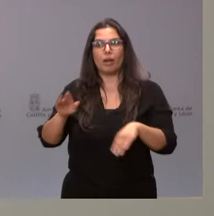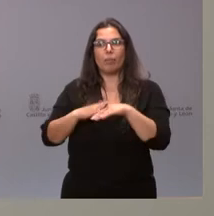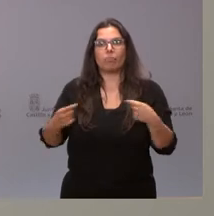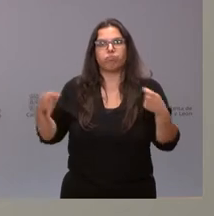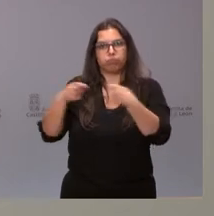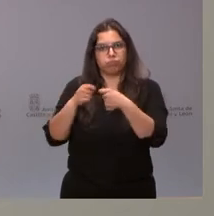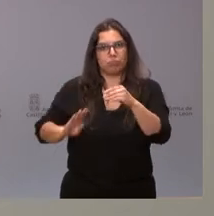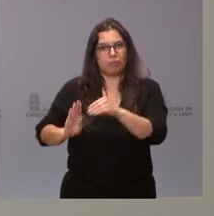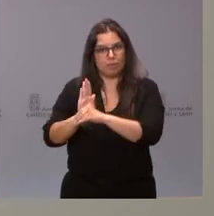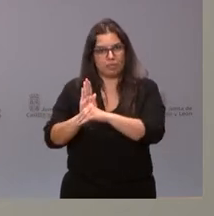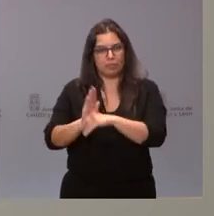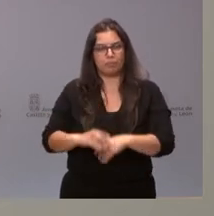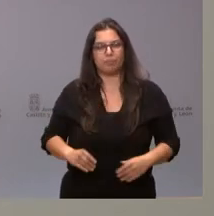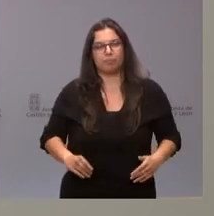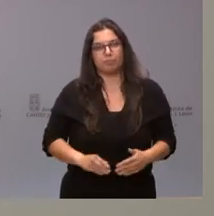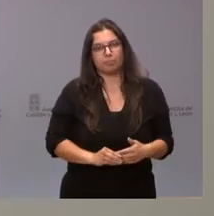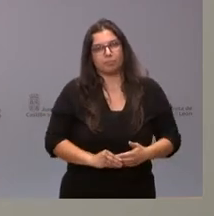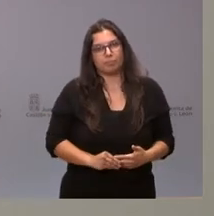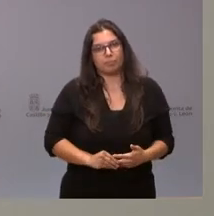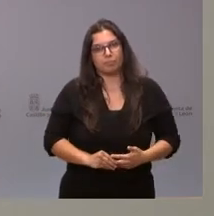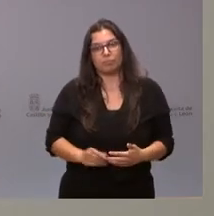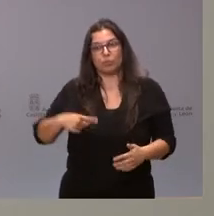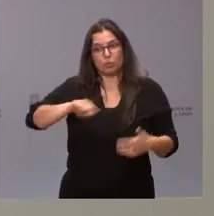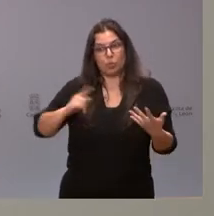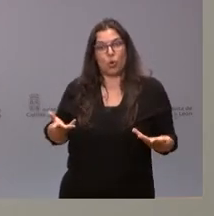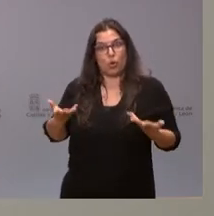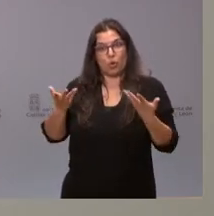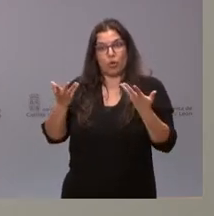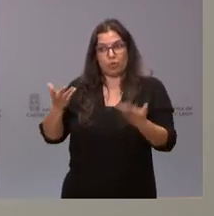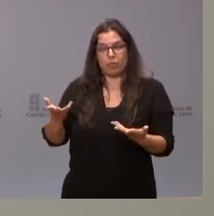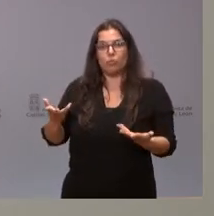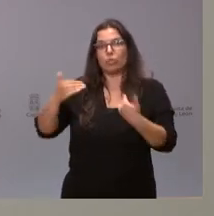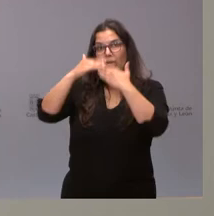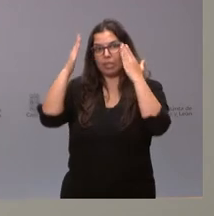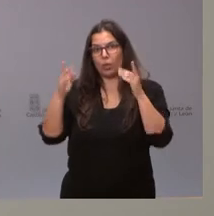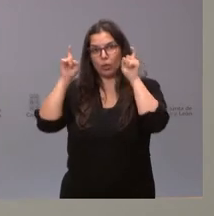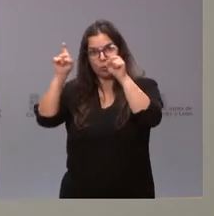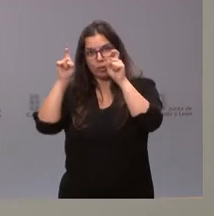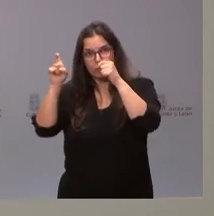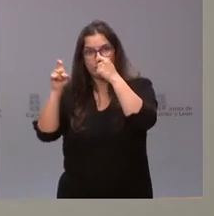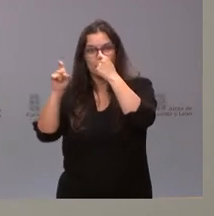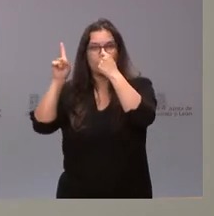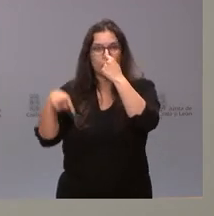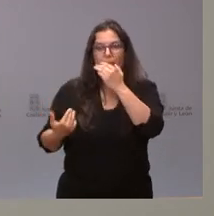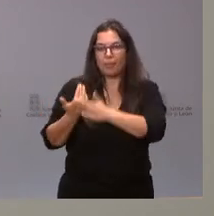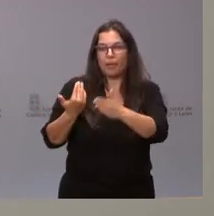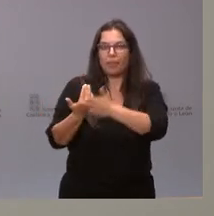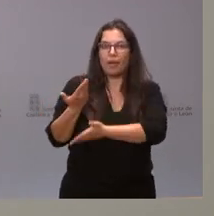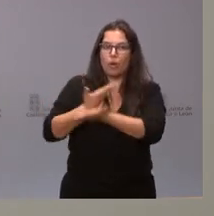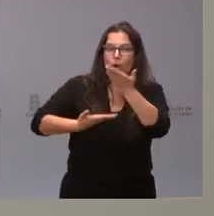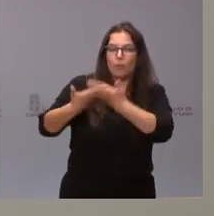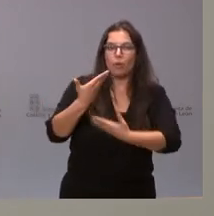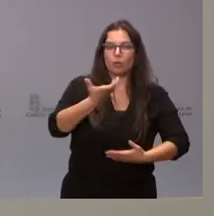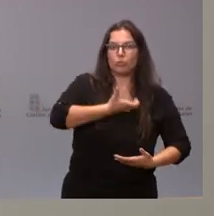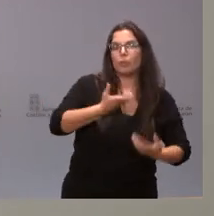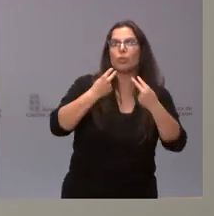inversiones. Estamos allí prestando esa asistencia educativa, pero también estamos, en el día a día, colaborando con las entidades locales